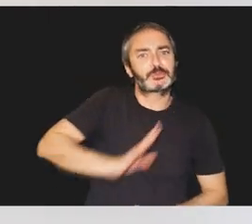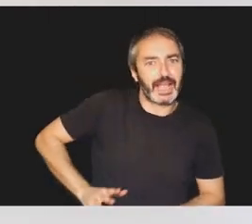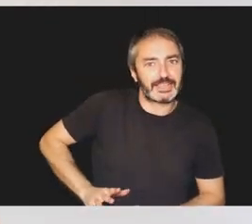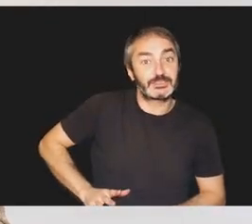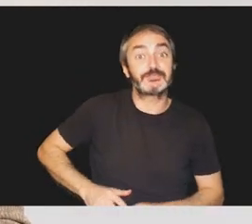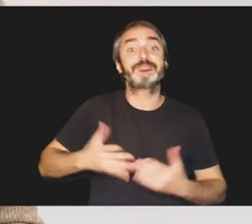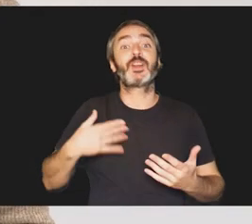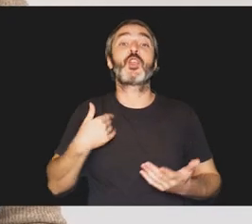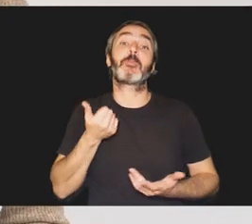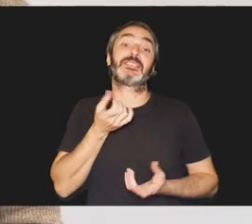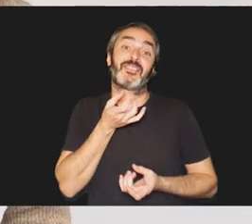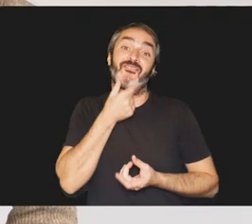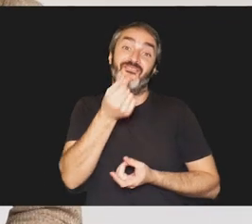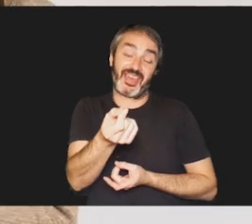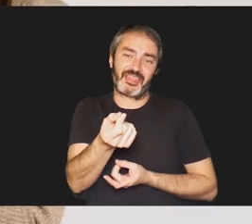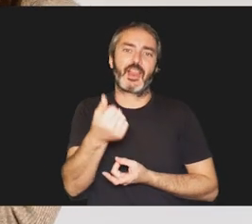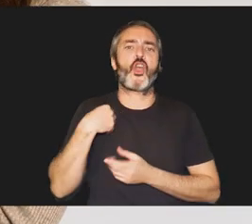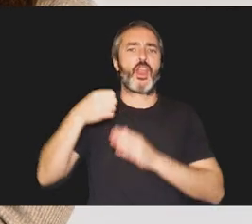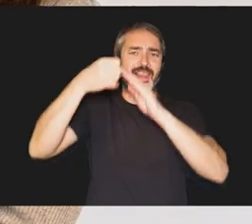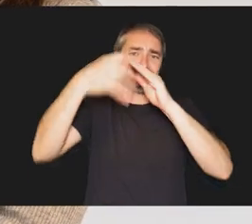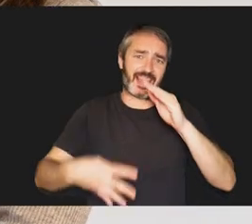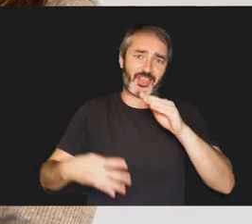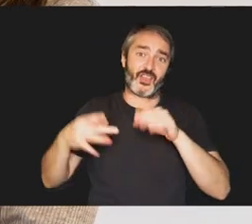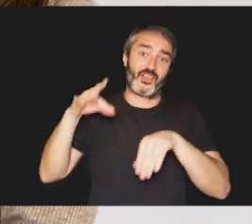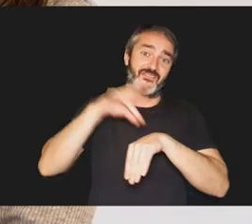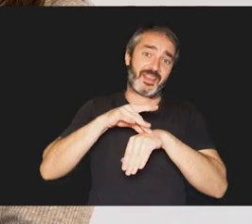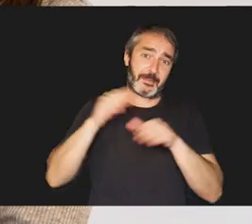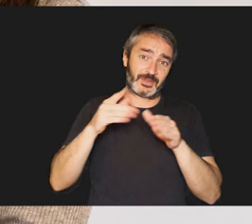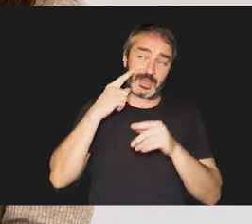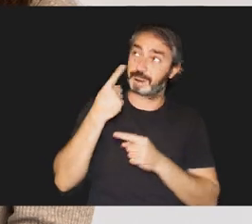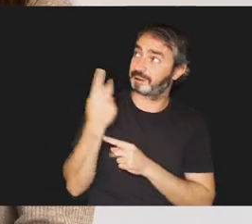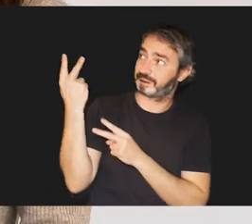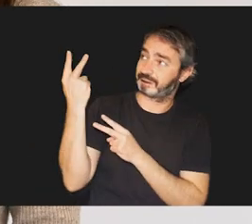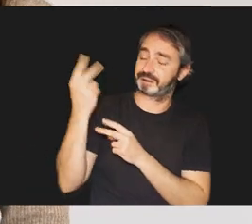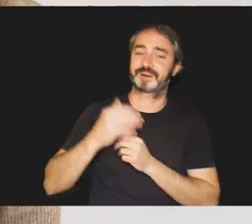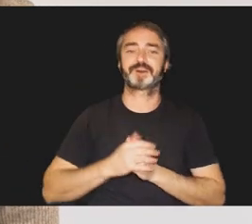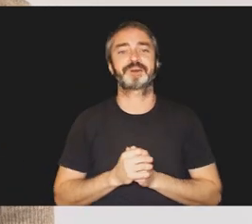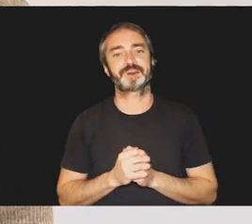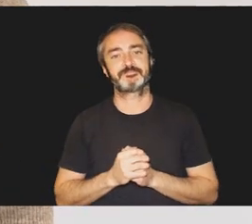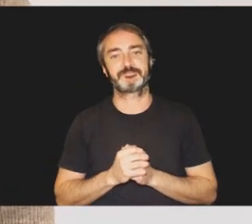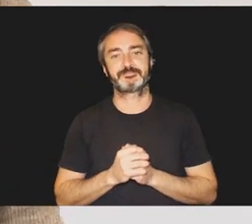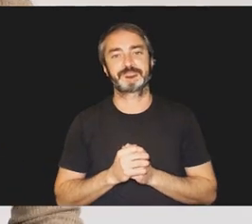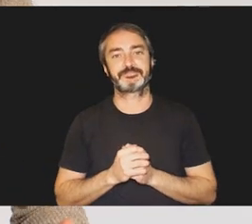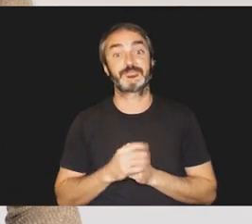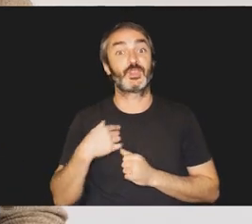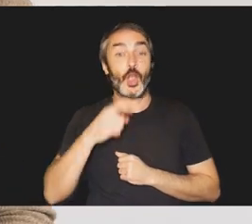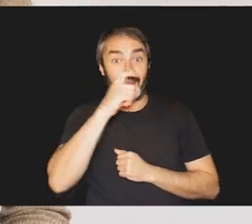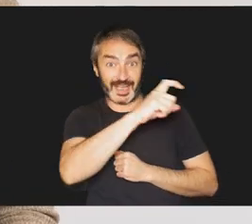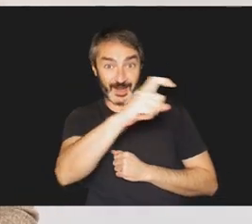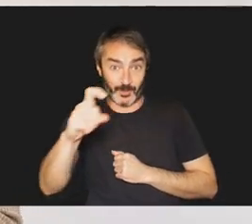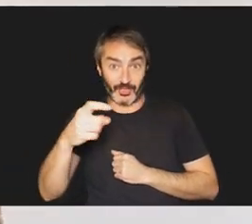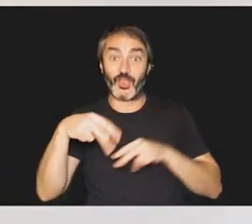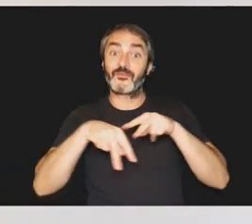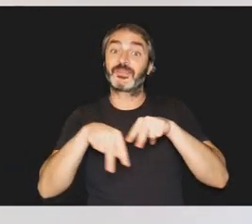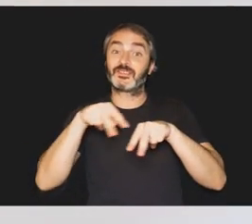Para facilitarte las cosas, te dejamos un listado con las enfermedades minoritarias que causan sordoceguera. Te recuerdo además